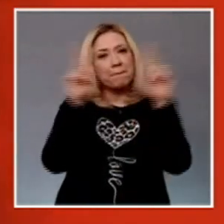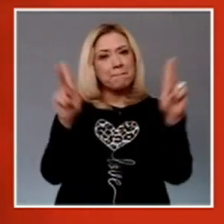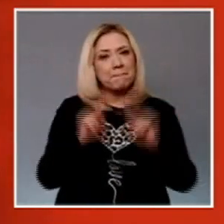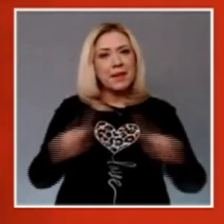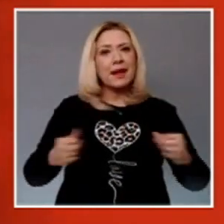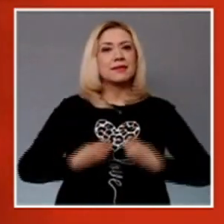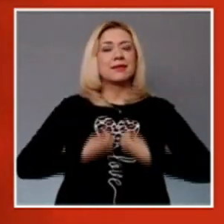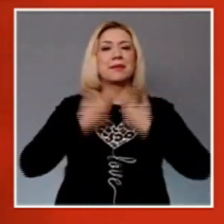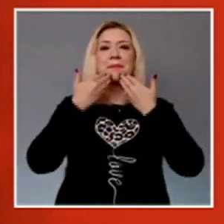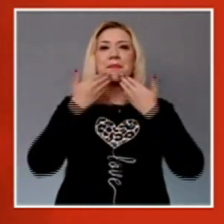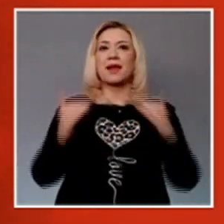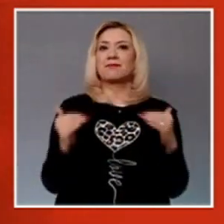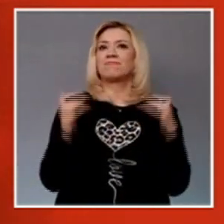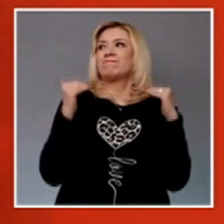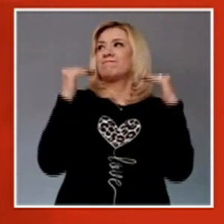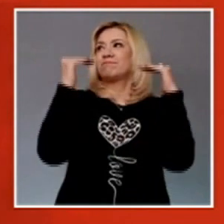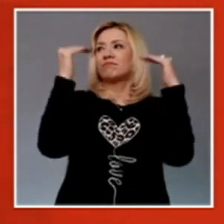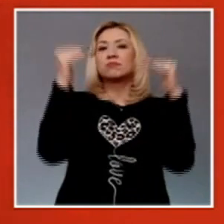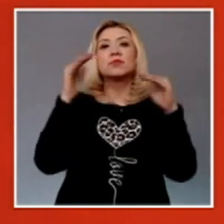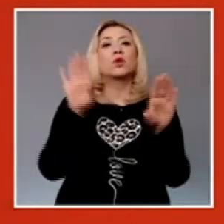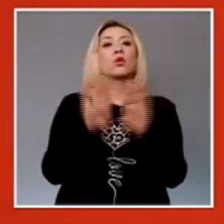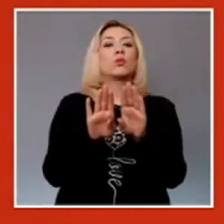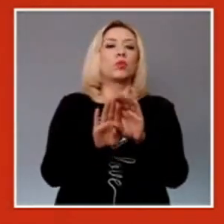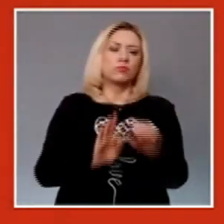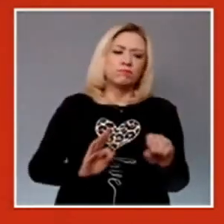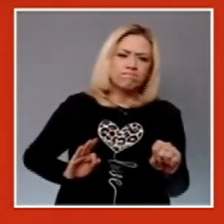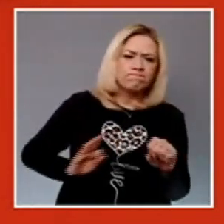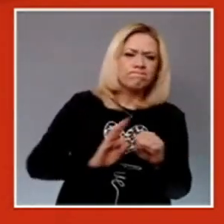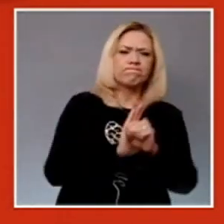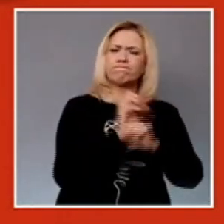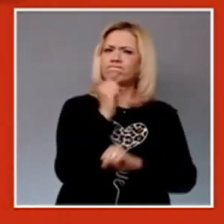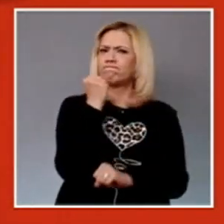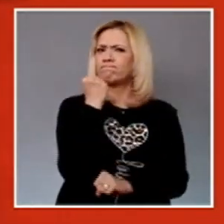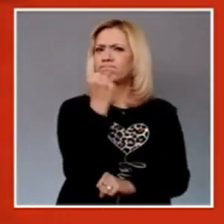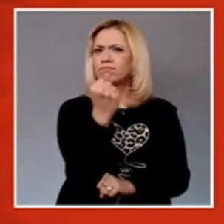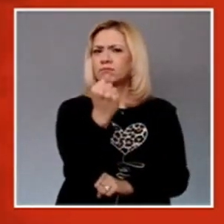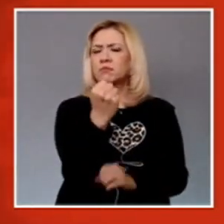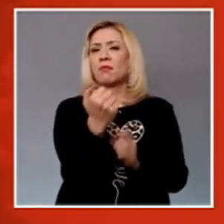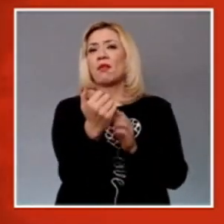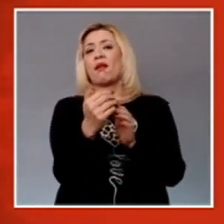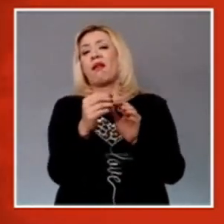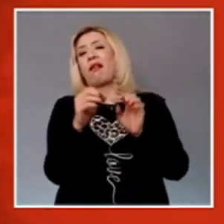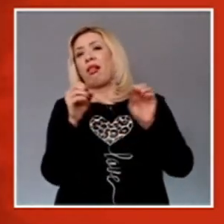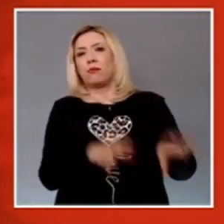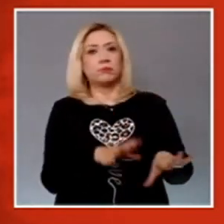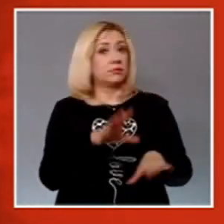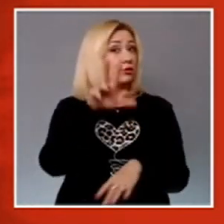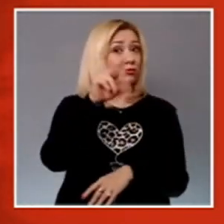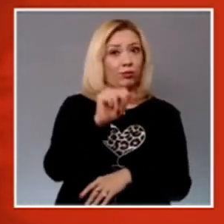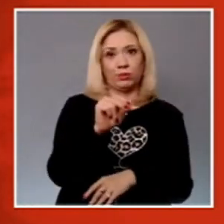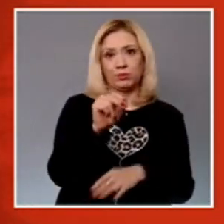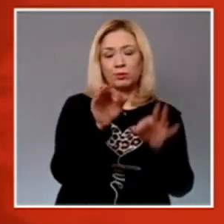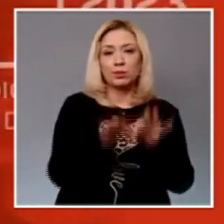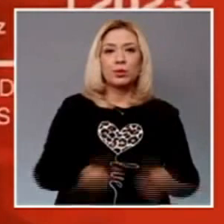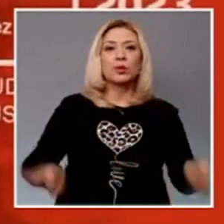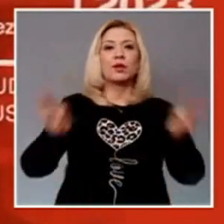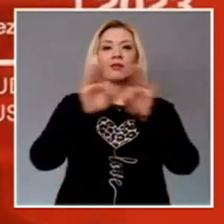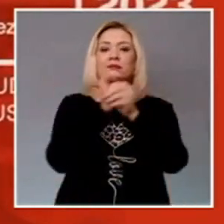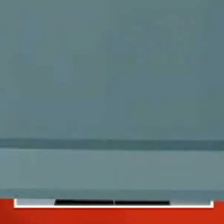puede dar un paso atrás. Por ello destaca que la independencia judicial es fundamental para proteger los derechos de la población.